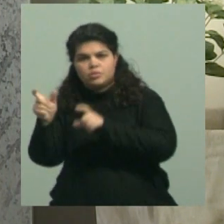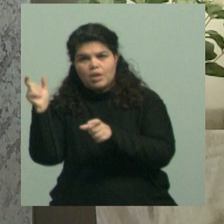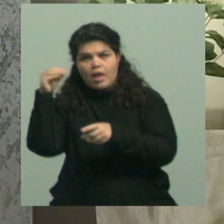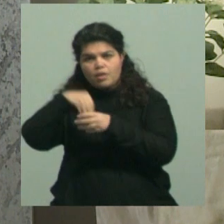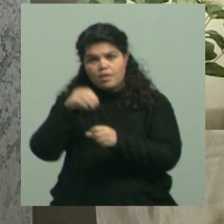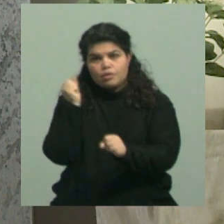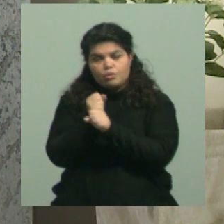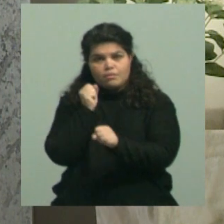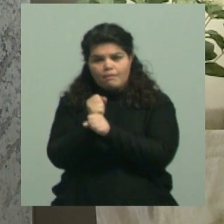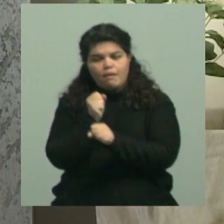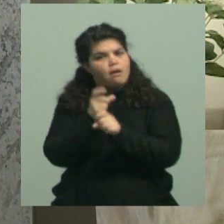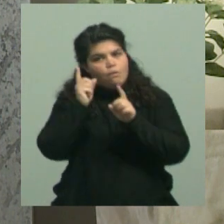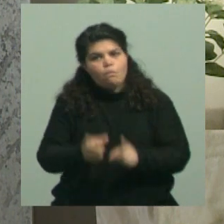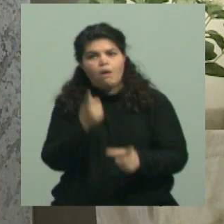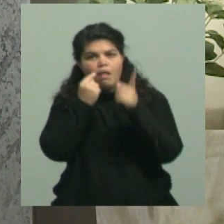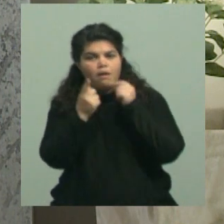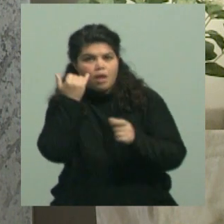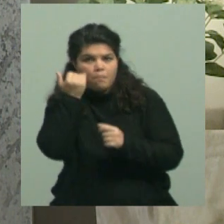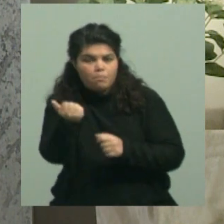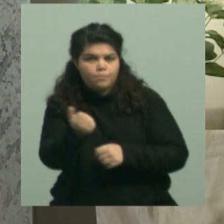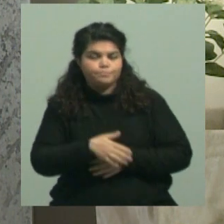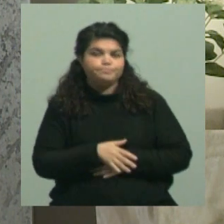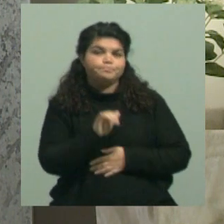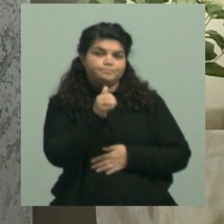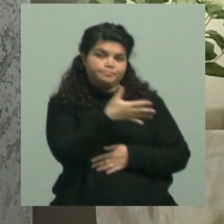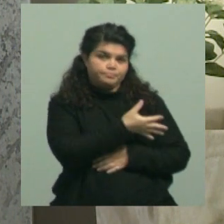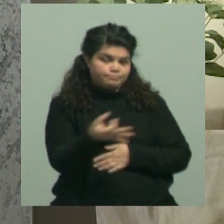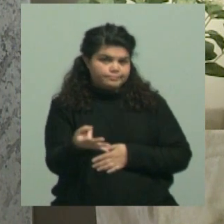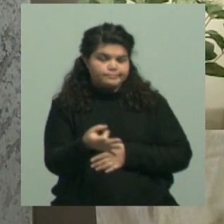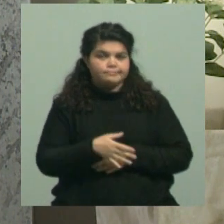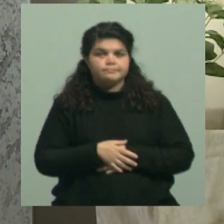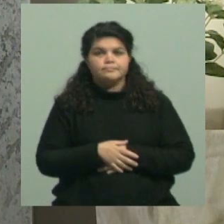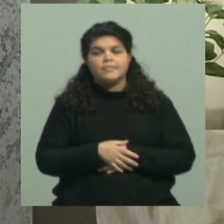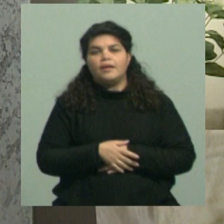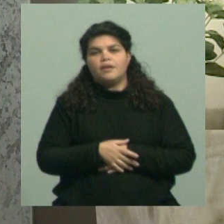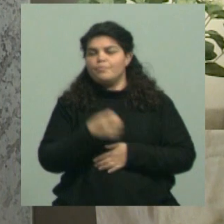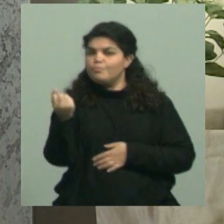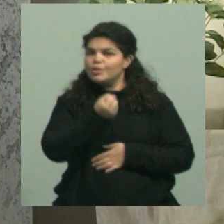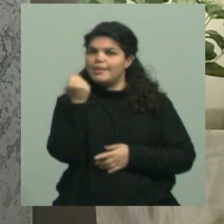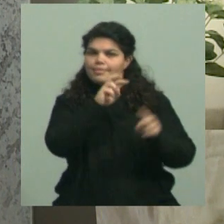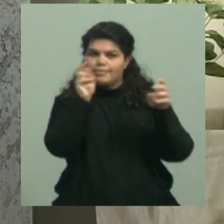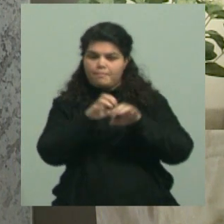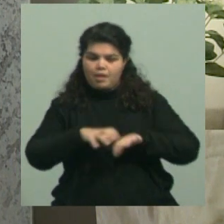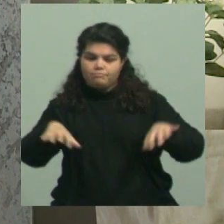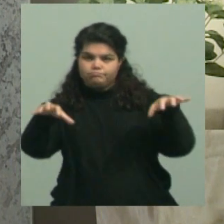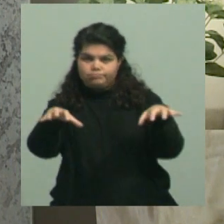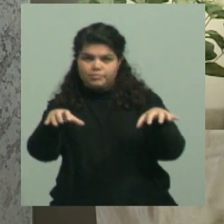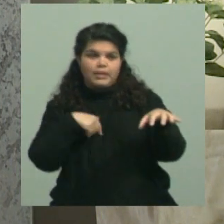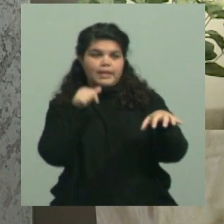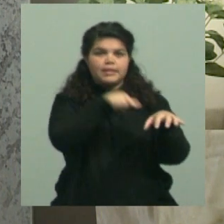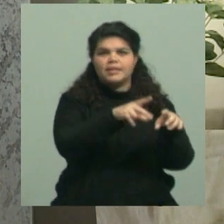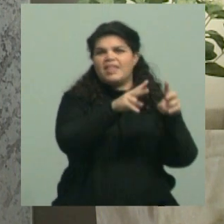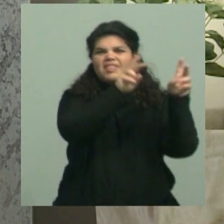Así es. Bueno, el tema, como bien dijiste, Claudia, hay que separarlo en dos partes. Una, lo que tiene que ver con gastos de